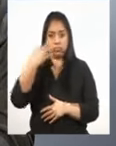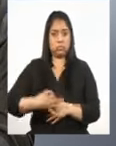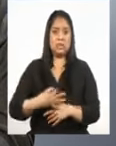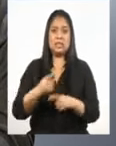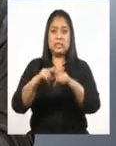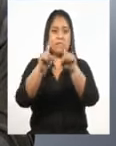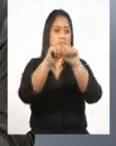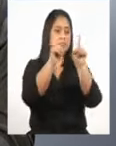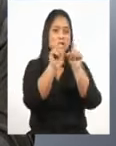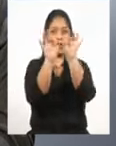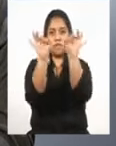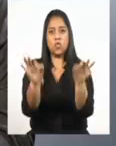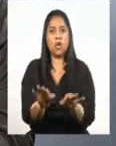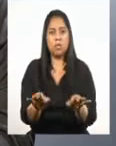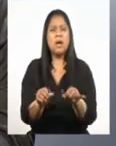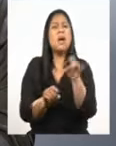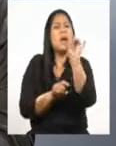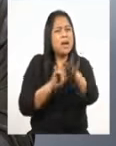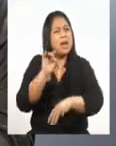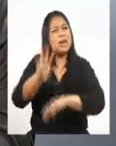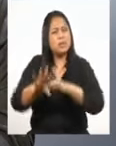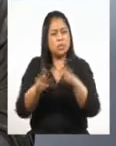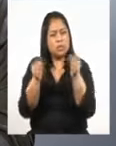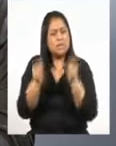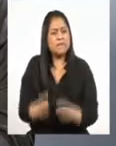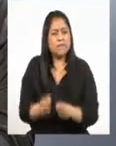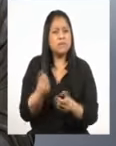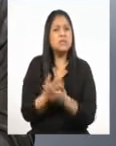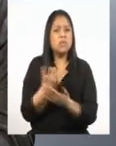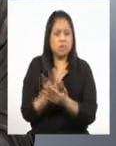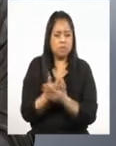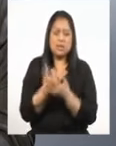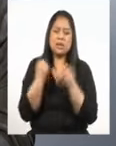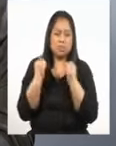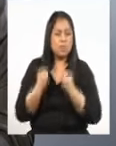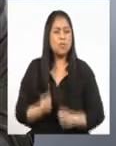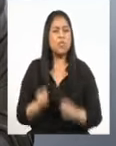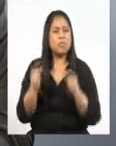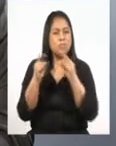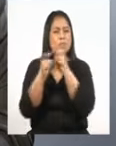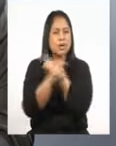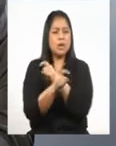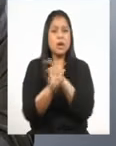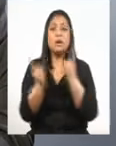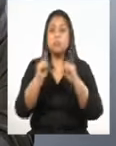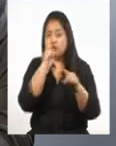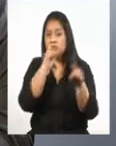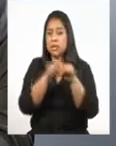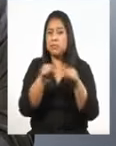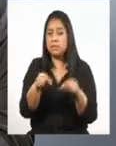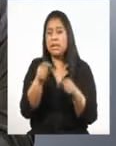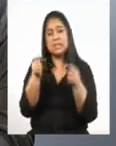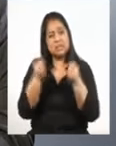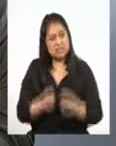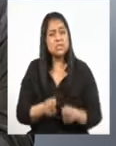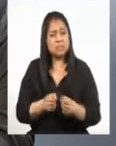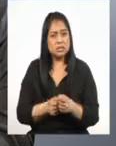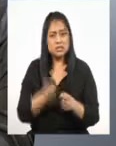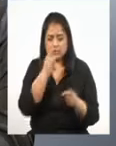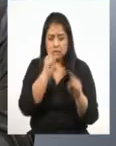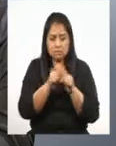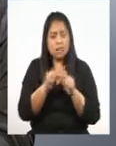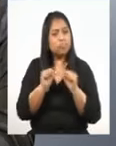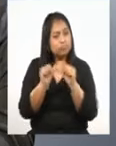Yo sé que muchos están pasando por situaciones económicas muy complejas. Y es muy importante para ellos que el país continúe